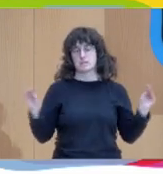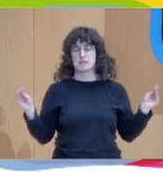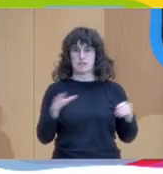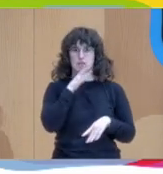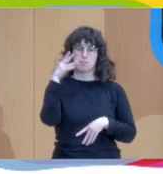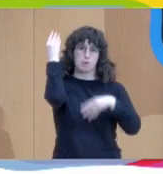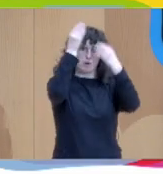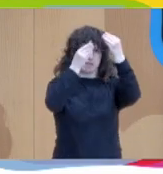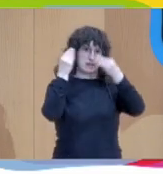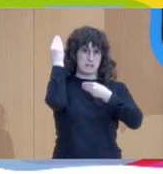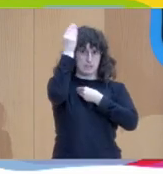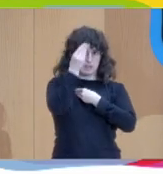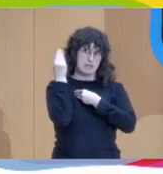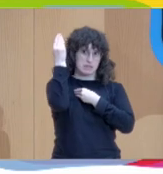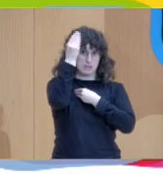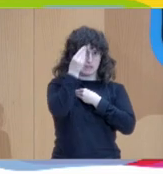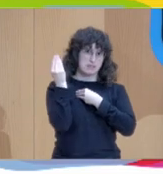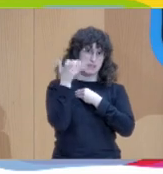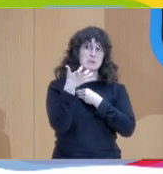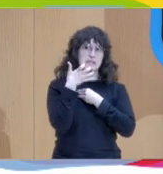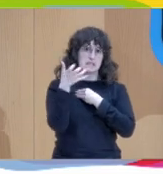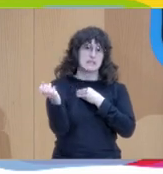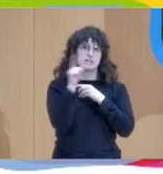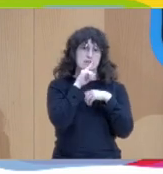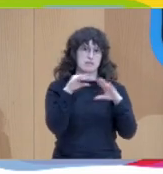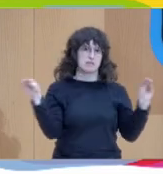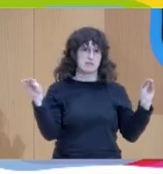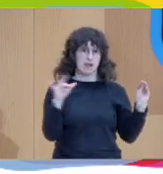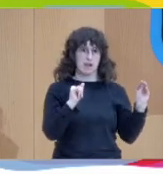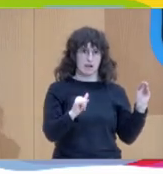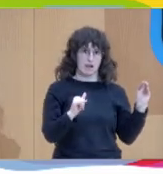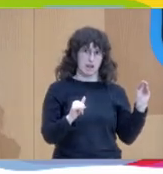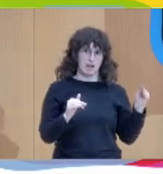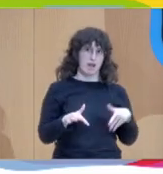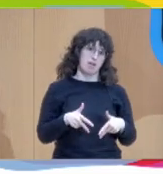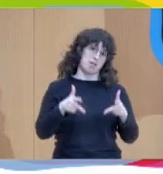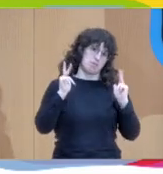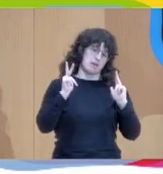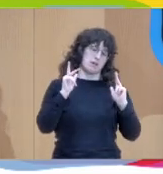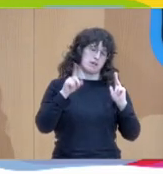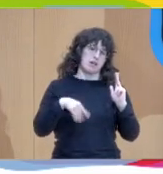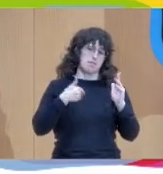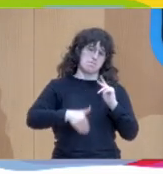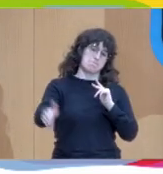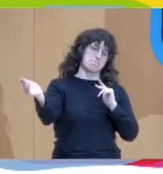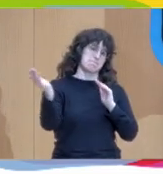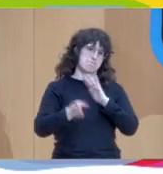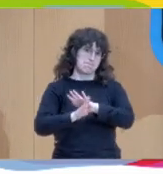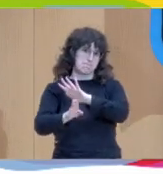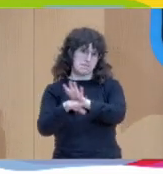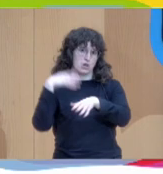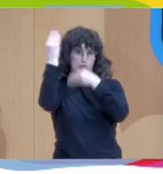se genera y podemos continuar pensando en ese sentido. Y centrarnos en las